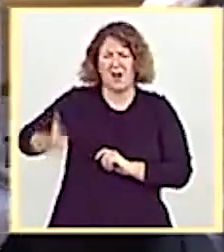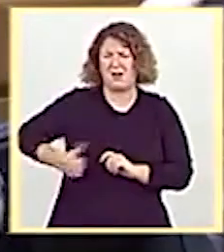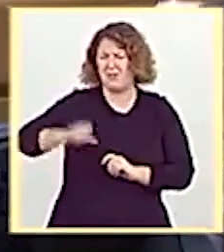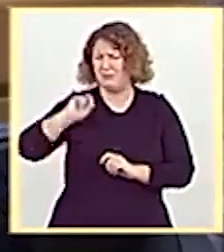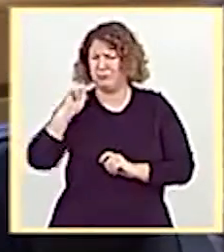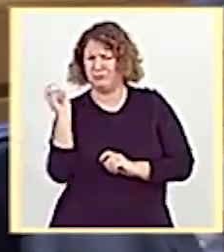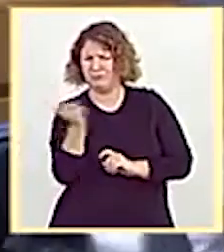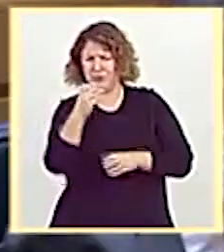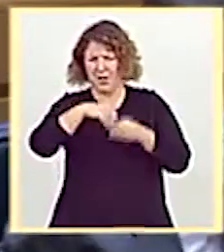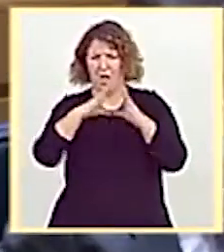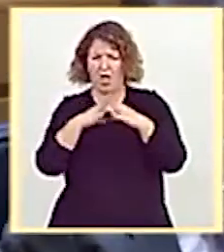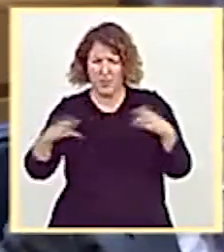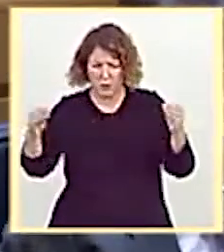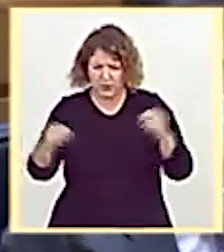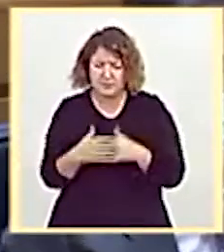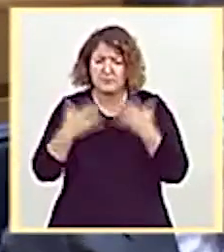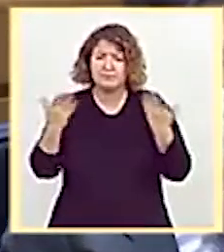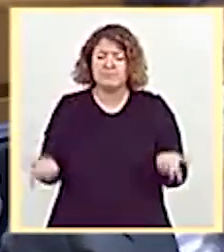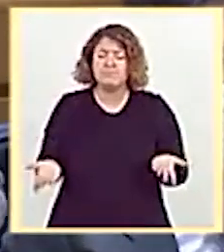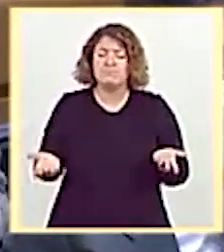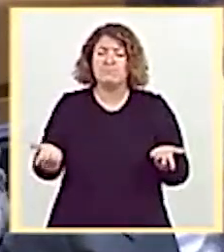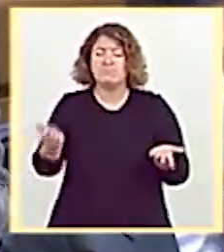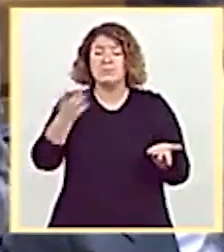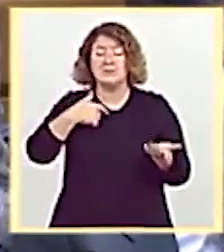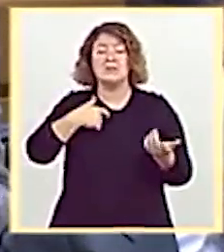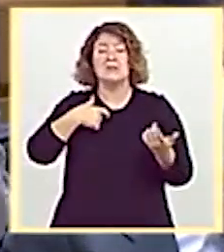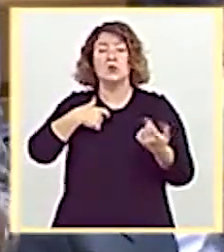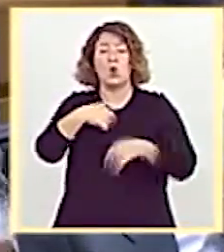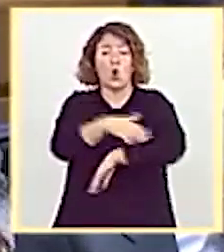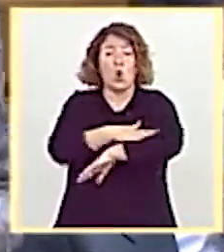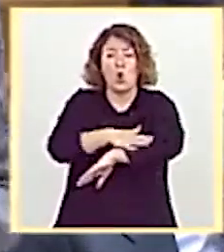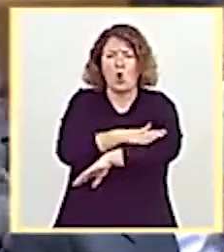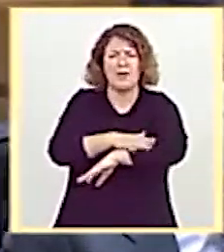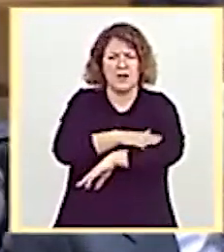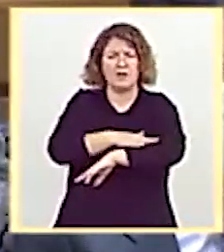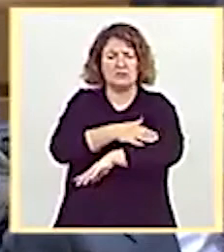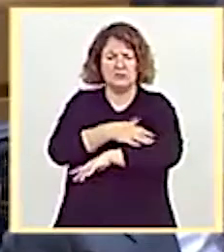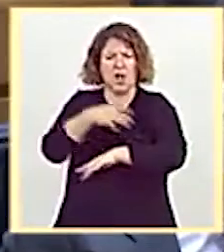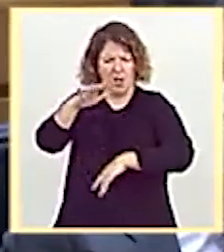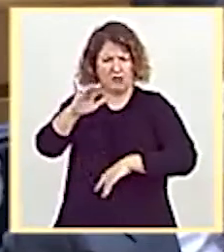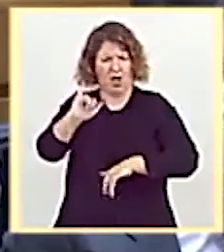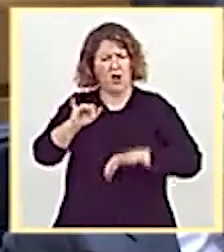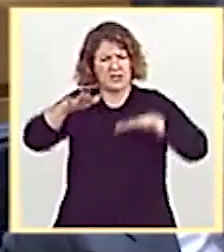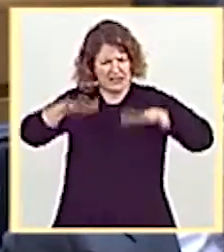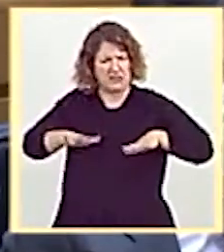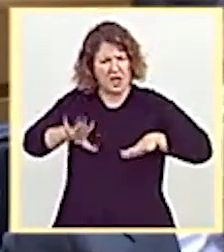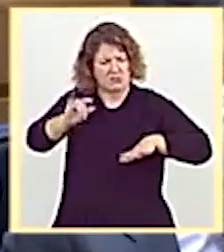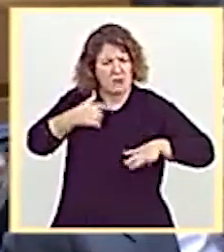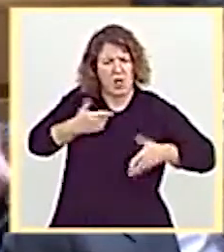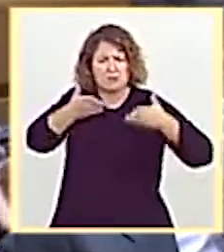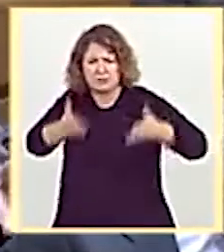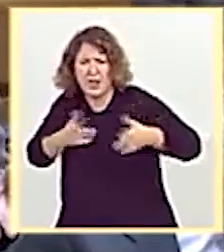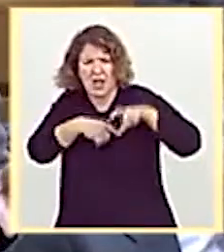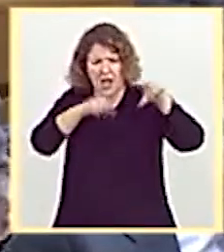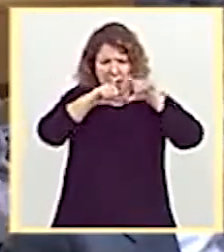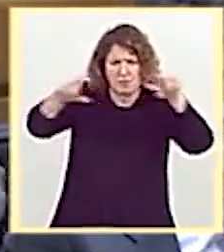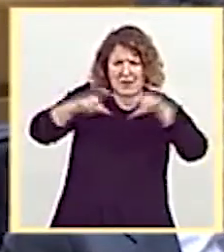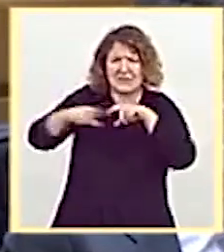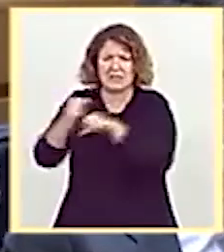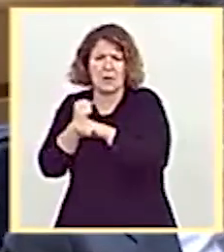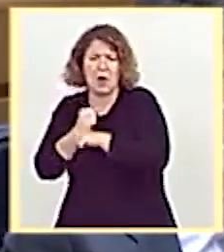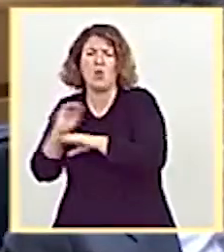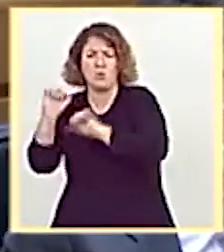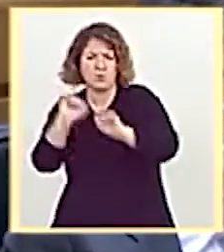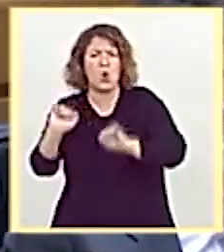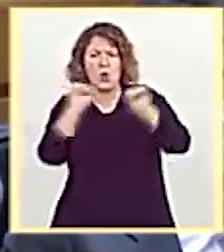difíciles para el sector turístico, el Gobierno de España sí está, está en lo urgente, proteger a las empresas y a los trabajadores, pero también en